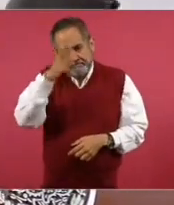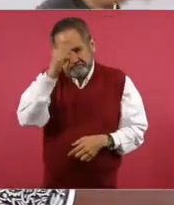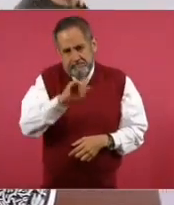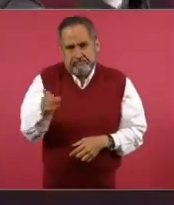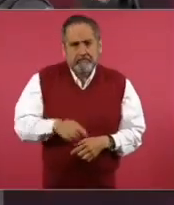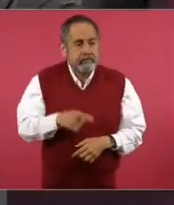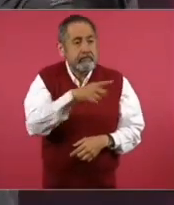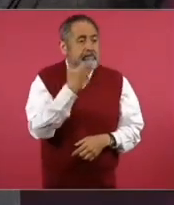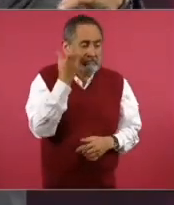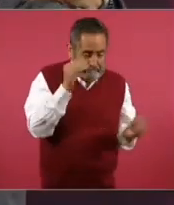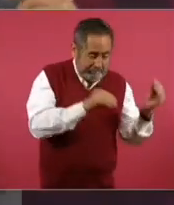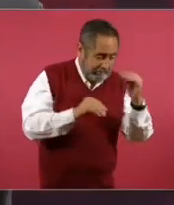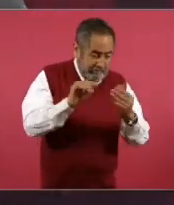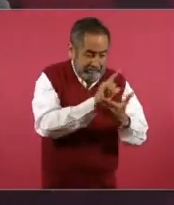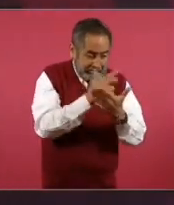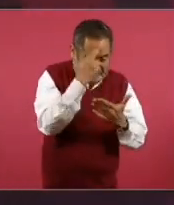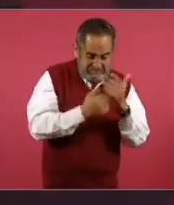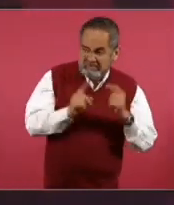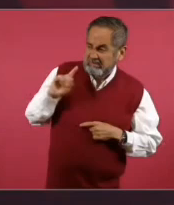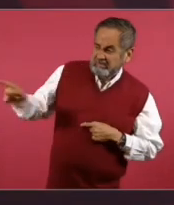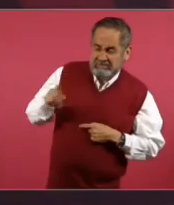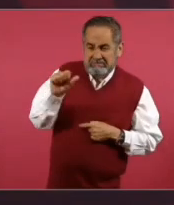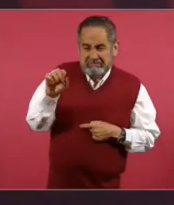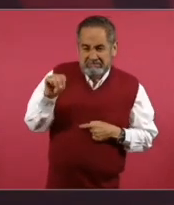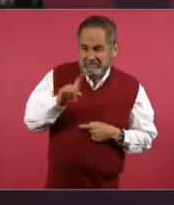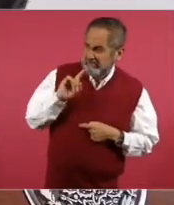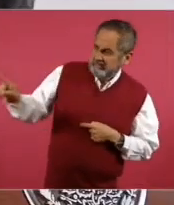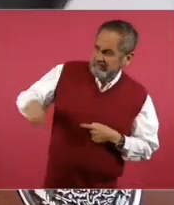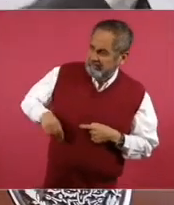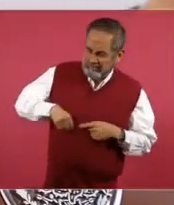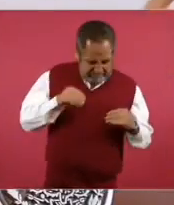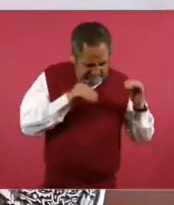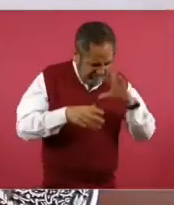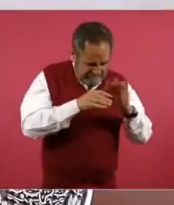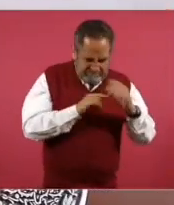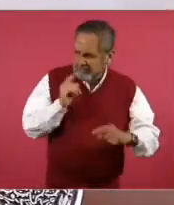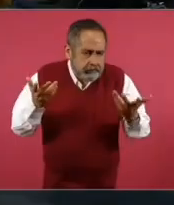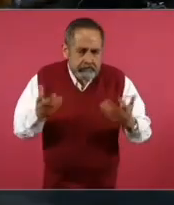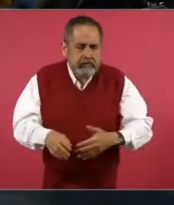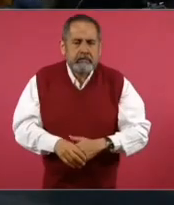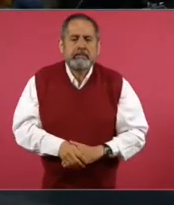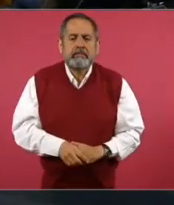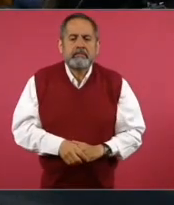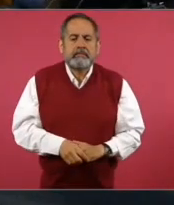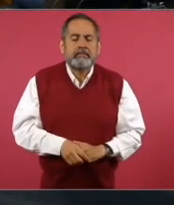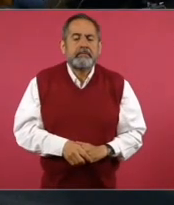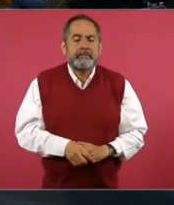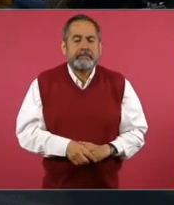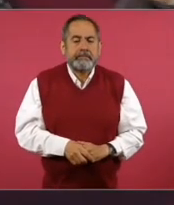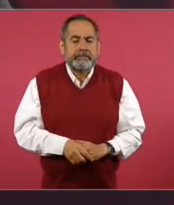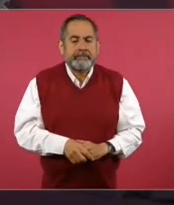fabricaron un delito para desaforarme, ¿quién